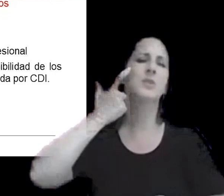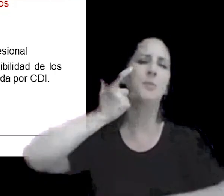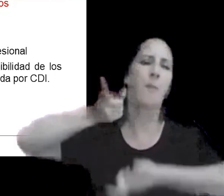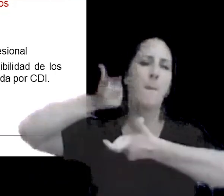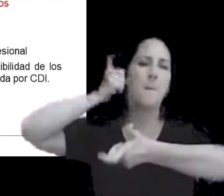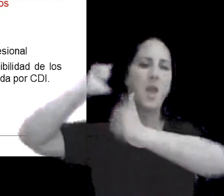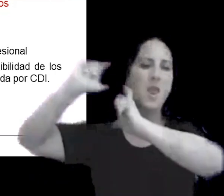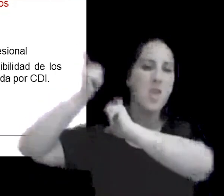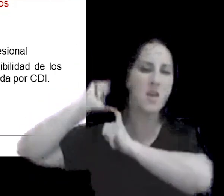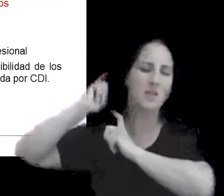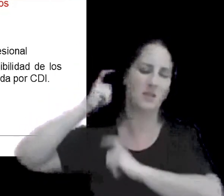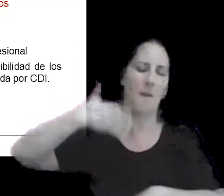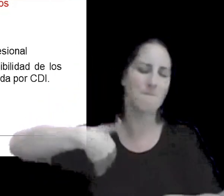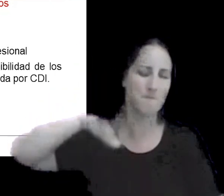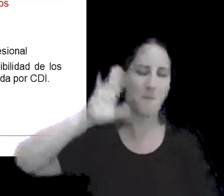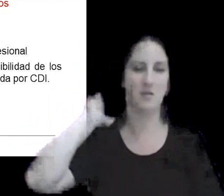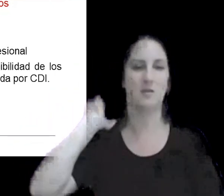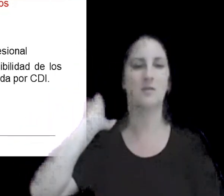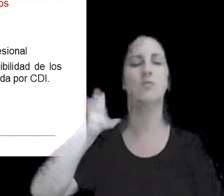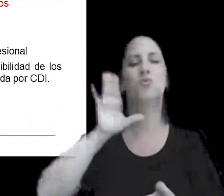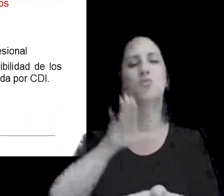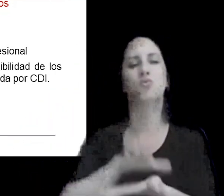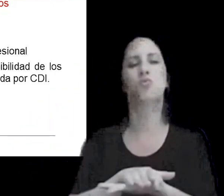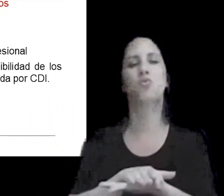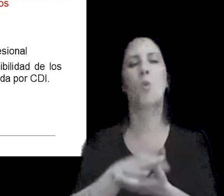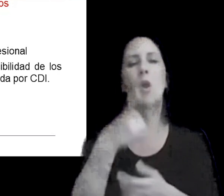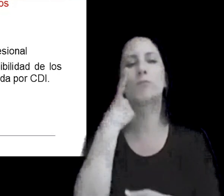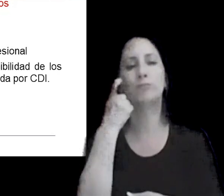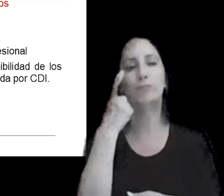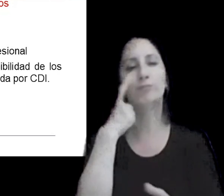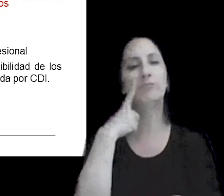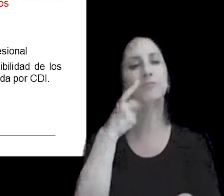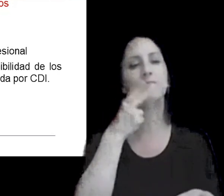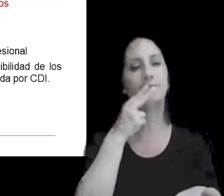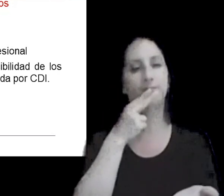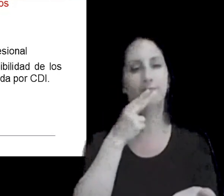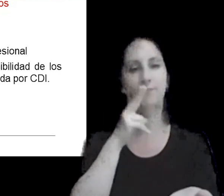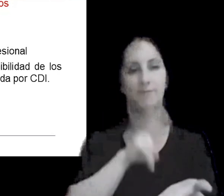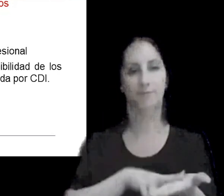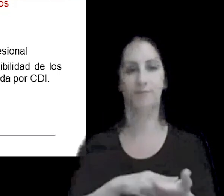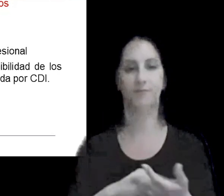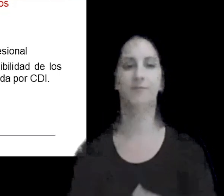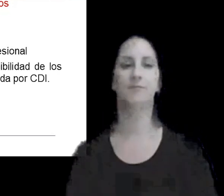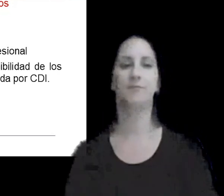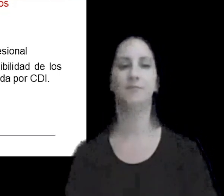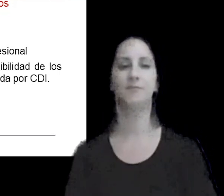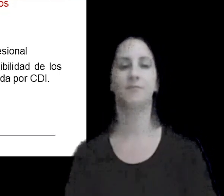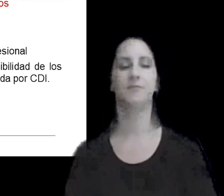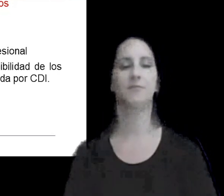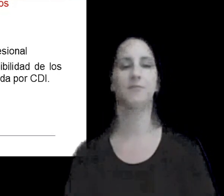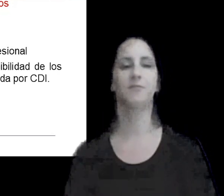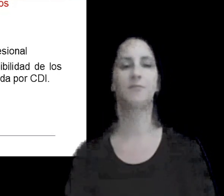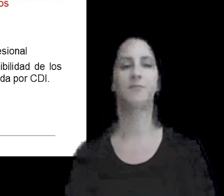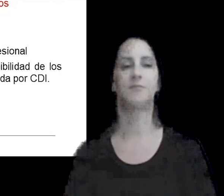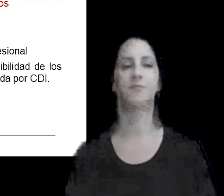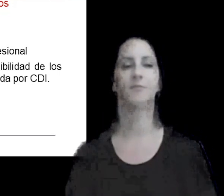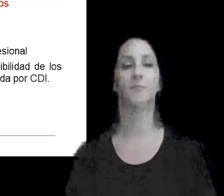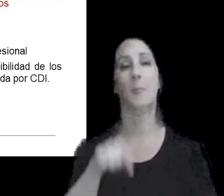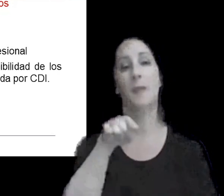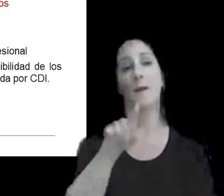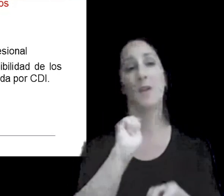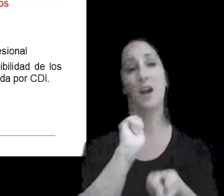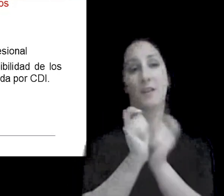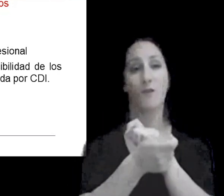experiencia en materia de regulación y jurisprudencia con lo cual en esta reforma del